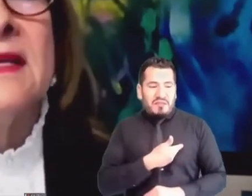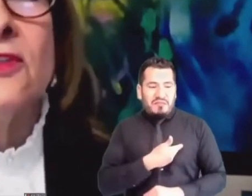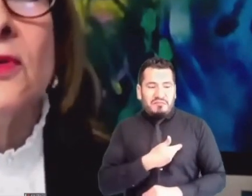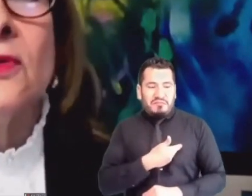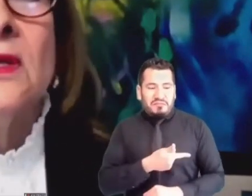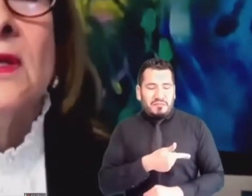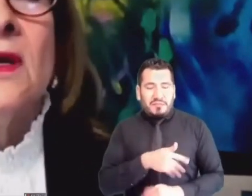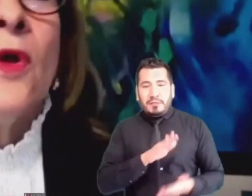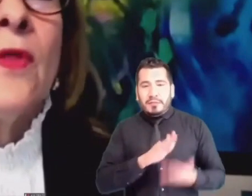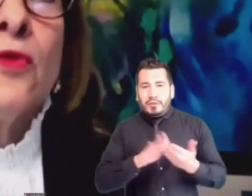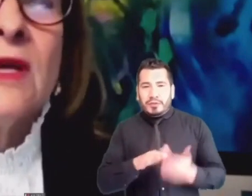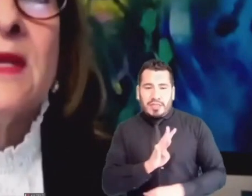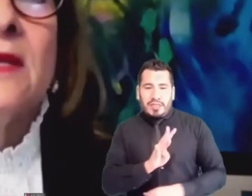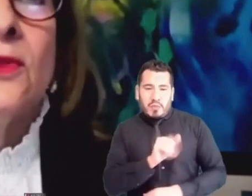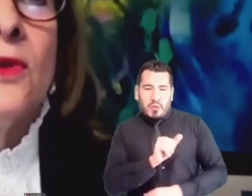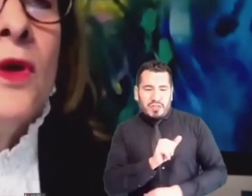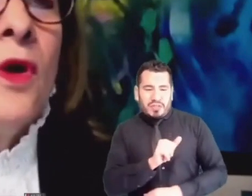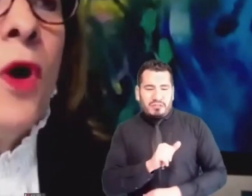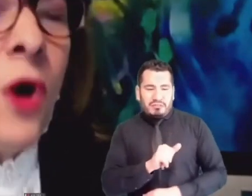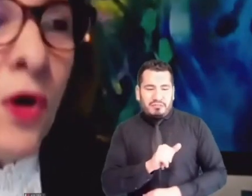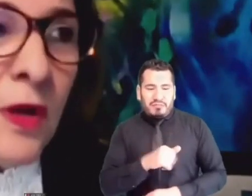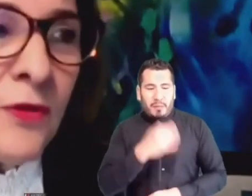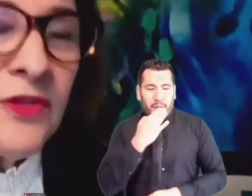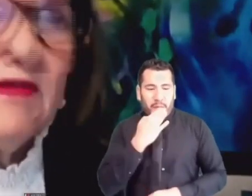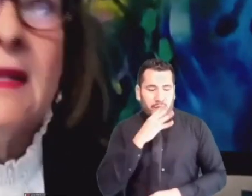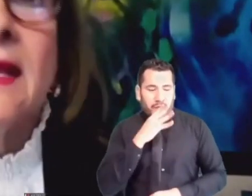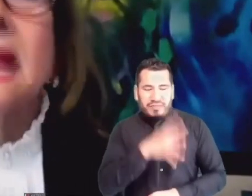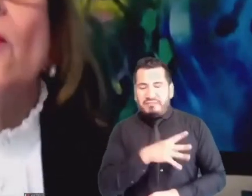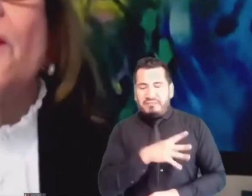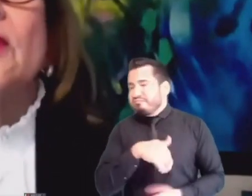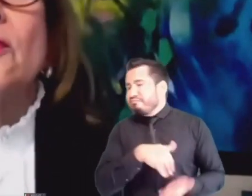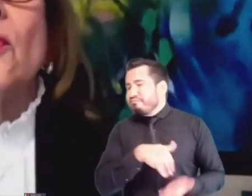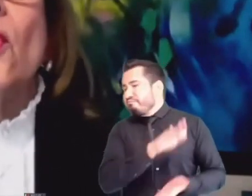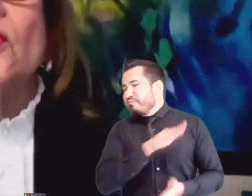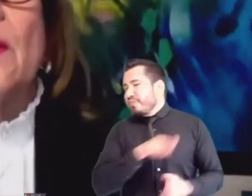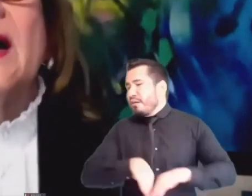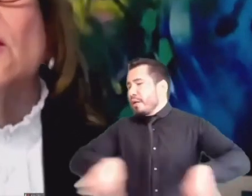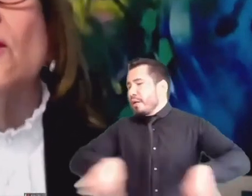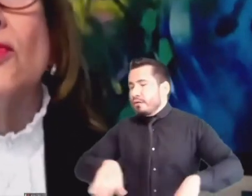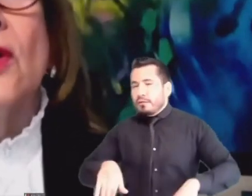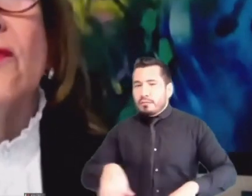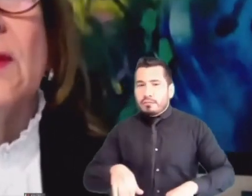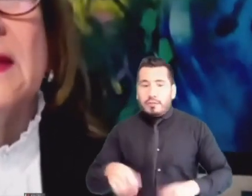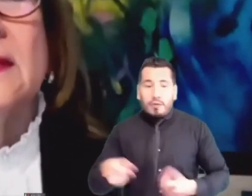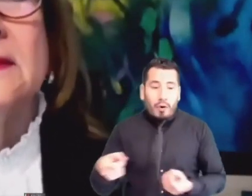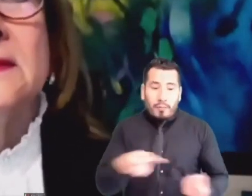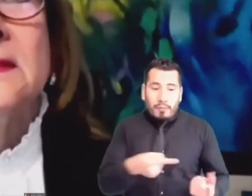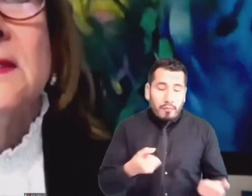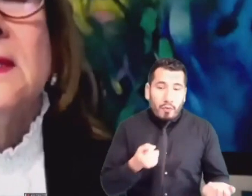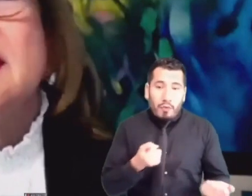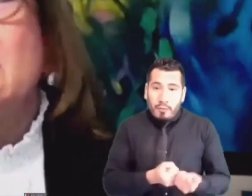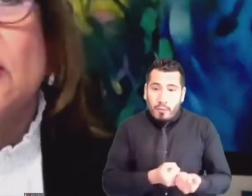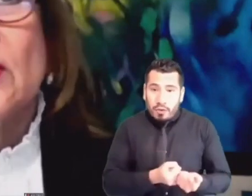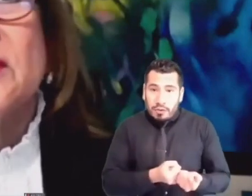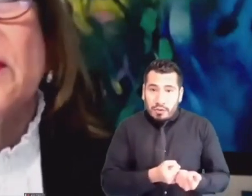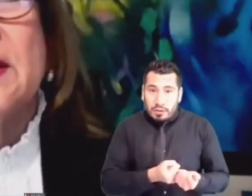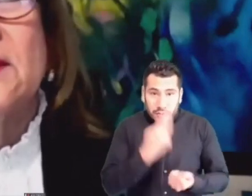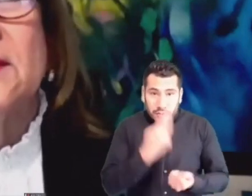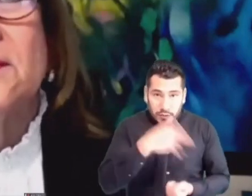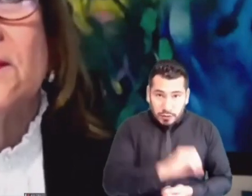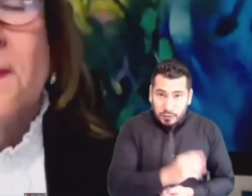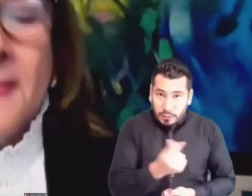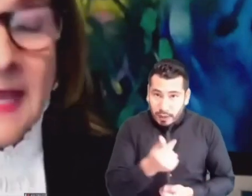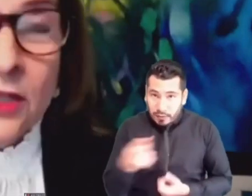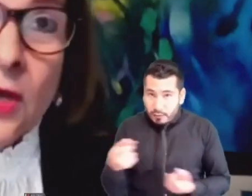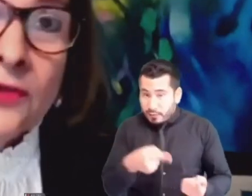de investigación o de juzgamiento o civil en un proceso o trabajando en un juzgado de familia. Y así sucesivamente.